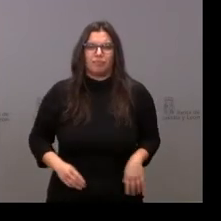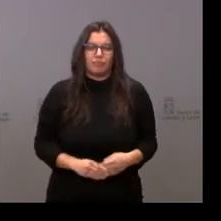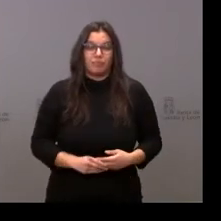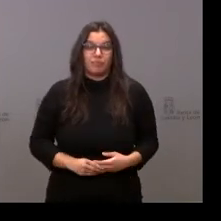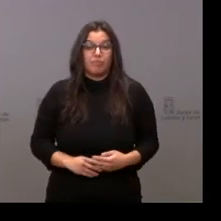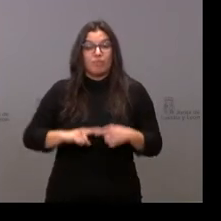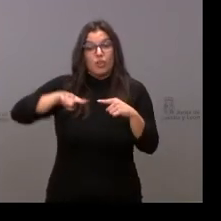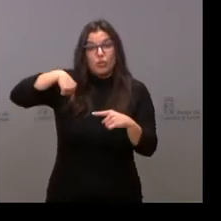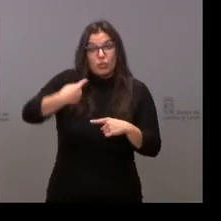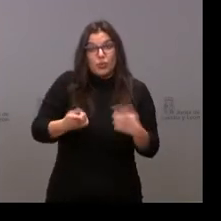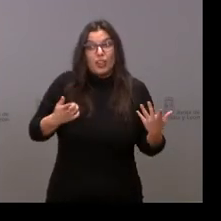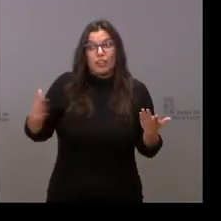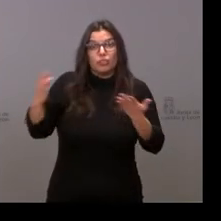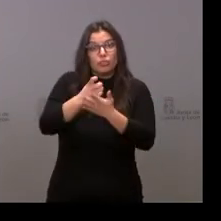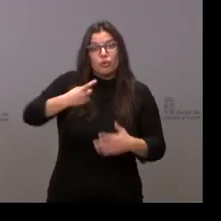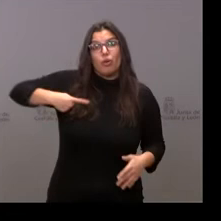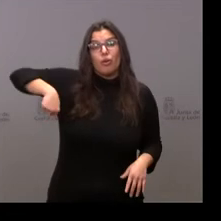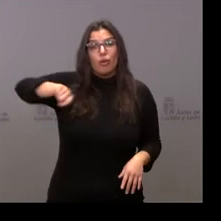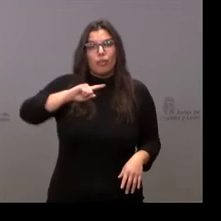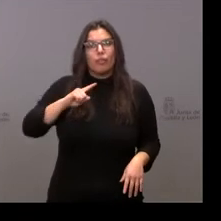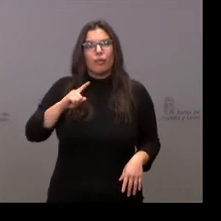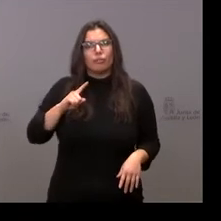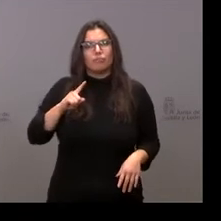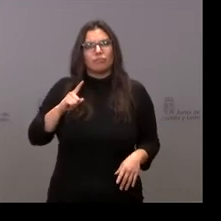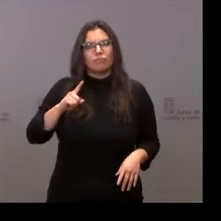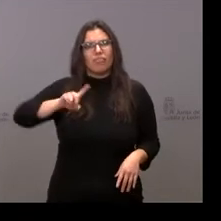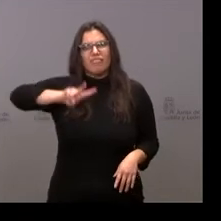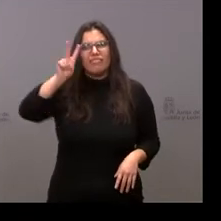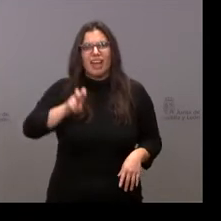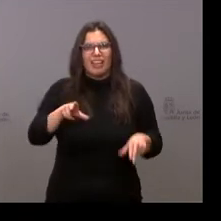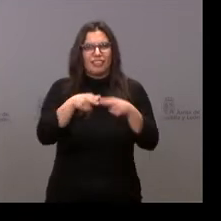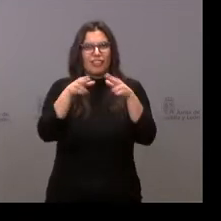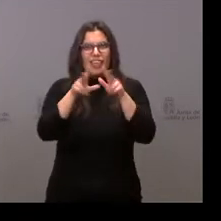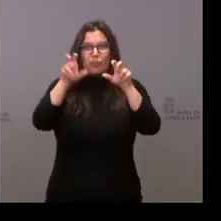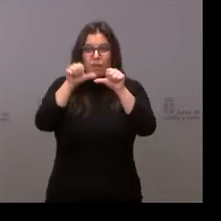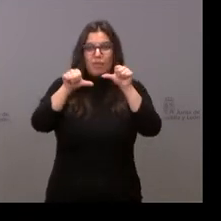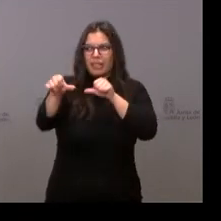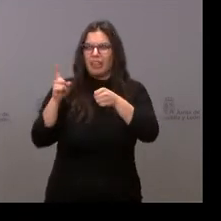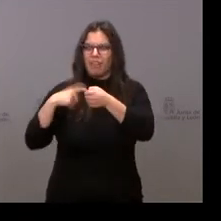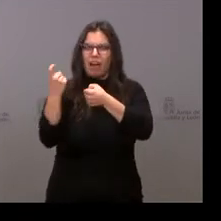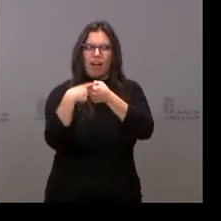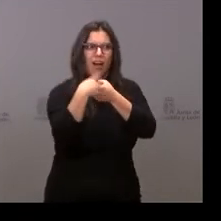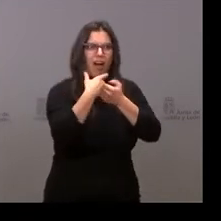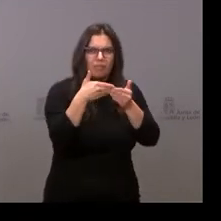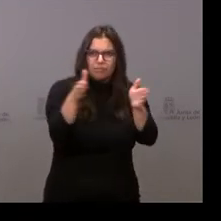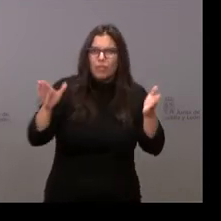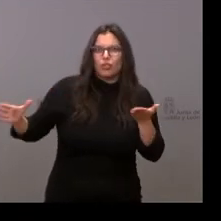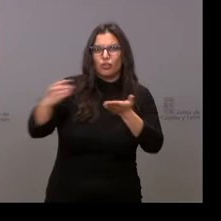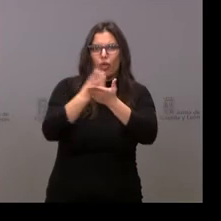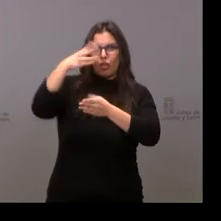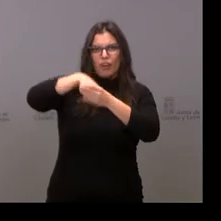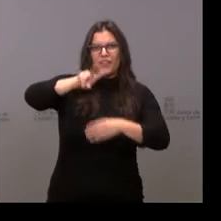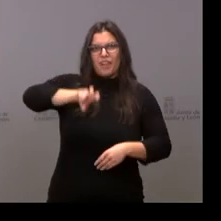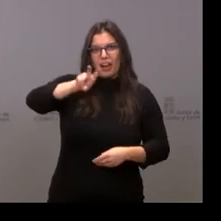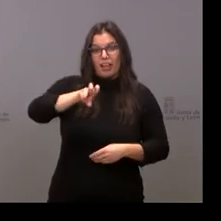hizo que todos pudiéramos caber en la nueva sociedad, en esa sociedad que se construía